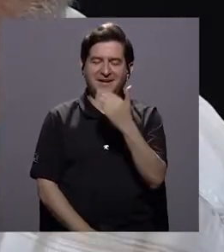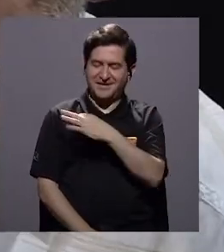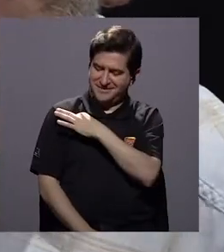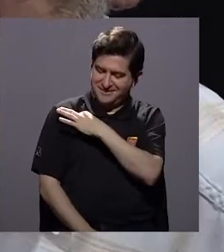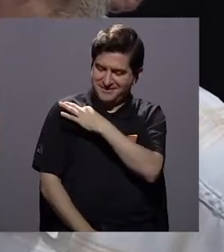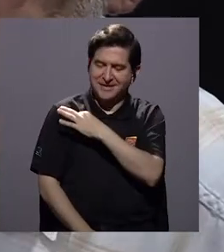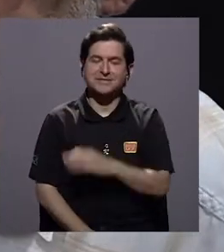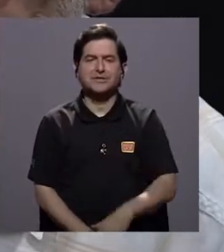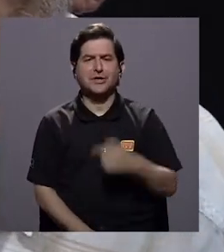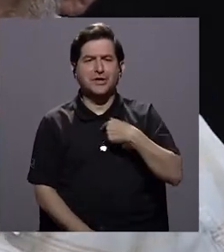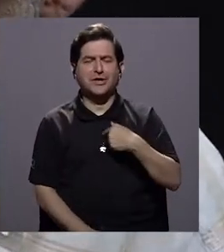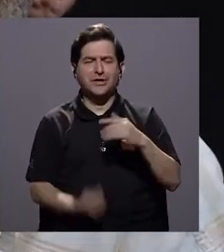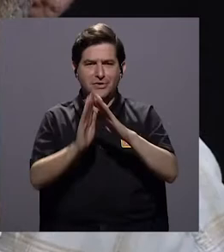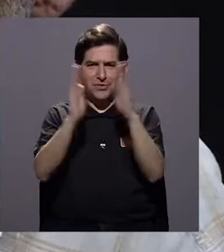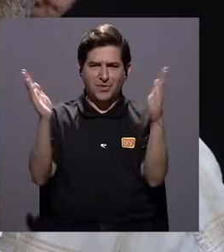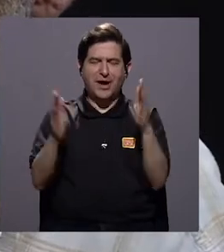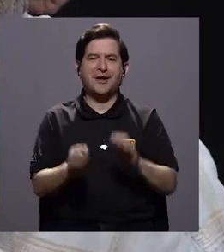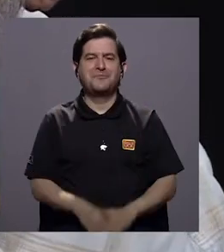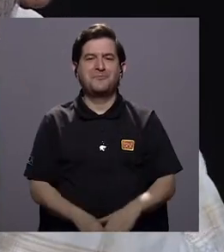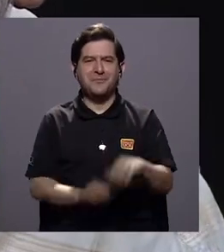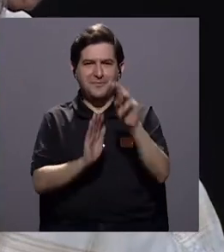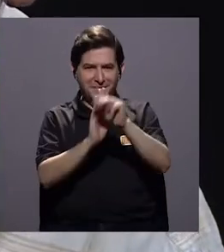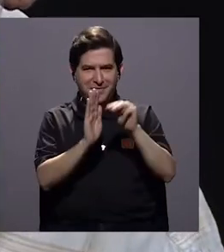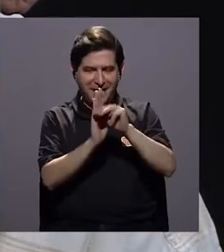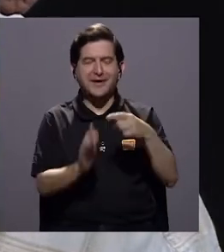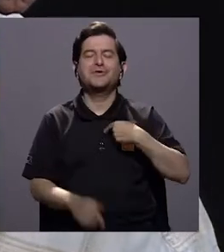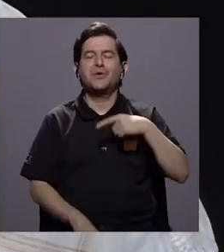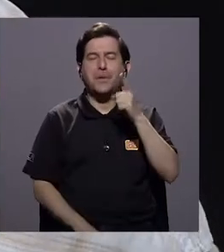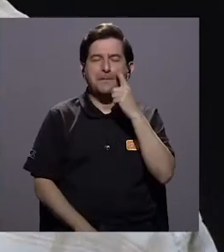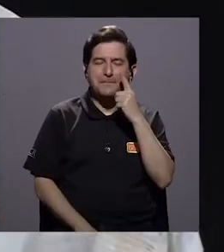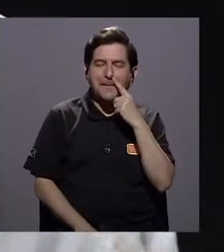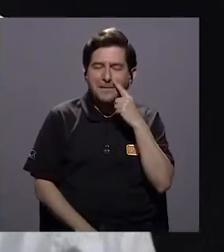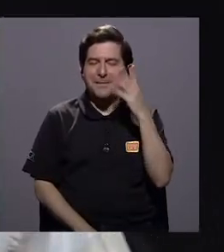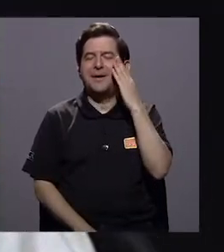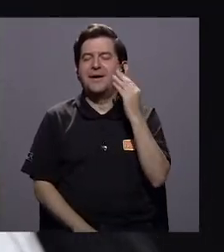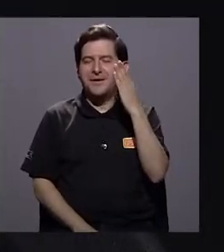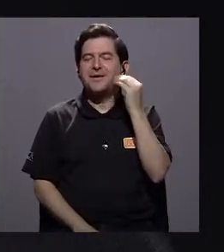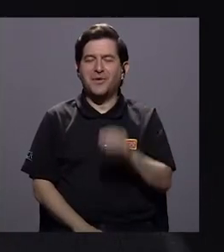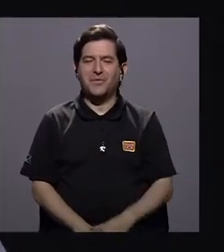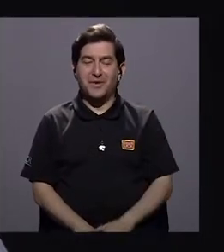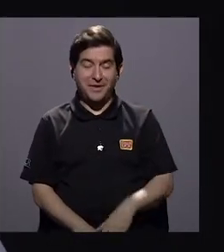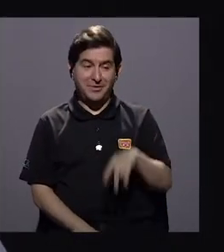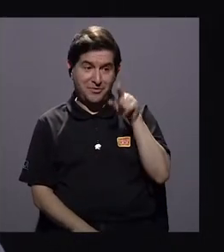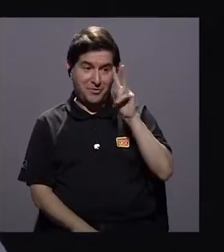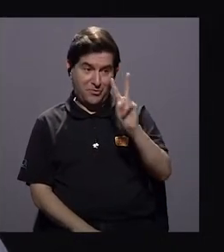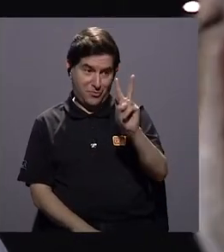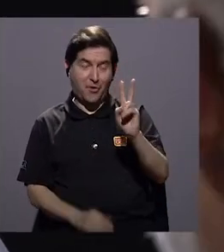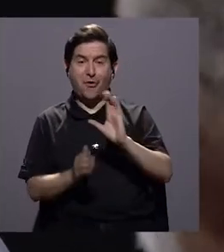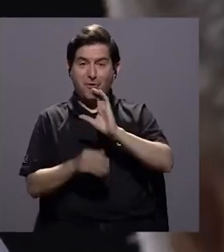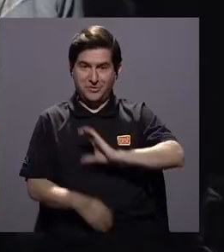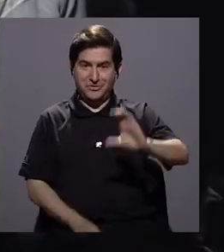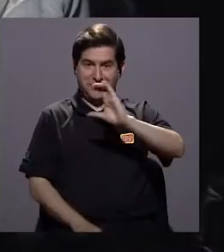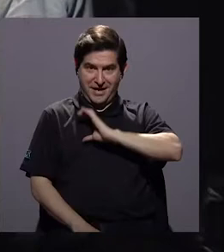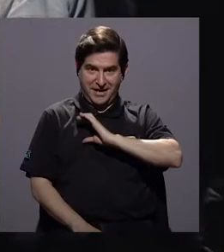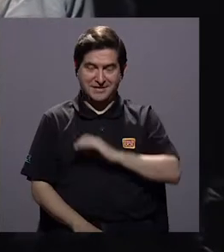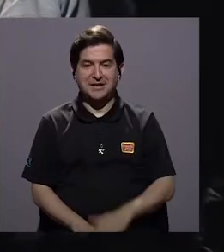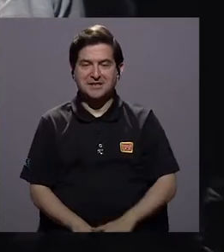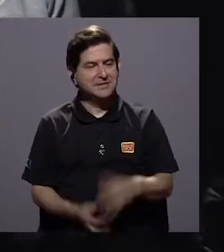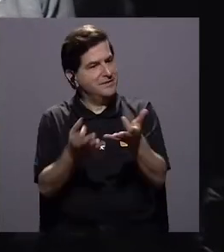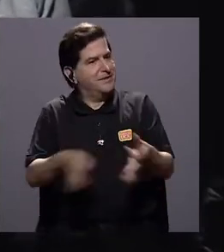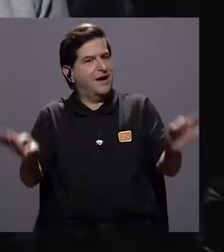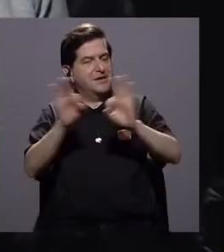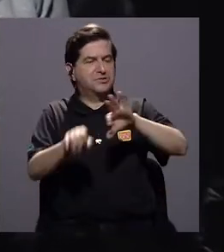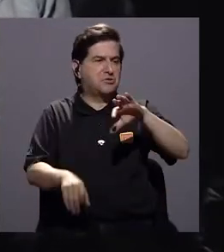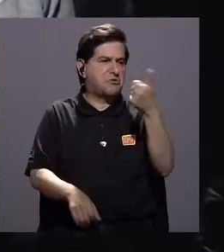Muchas gracias por la invitación y quiero ampliar un poquito el currículum, papá y abuelo. Me parece que sin esas dos características todo lo demás queda